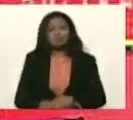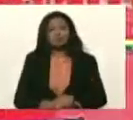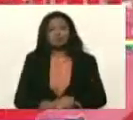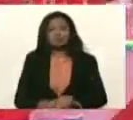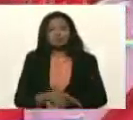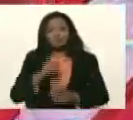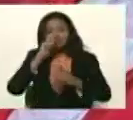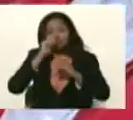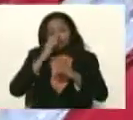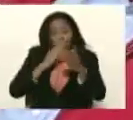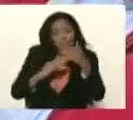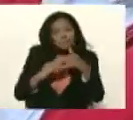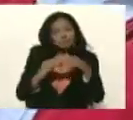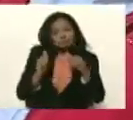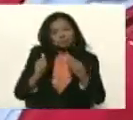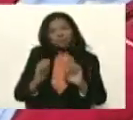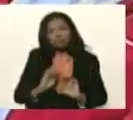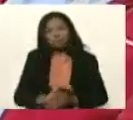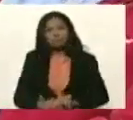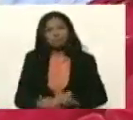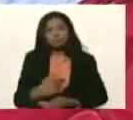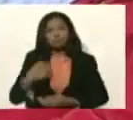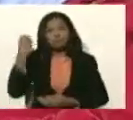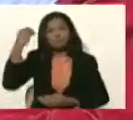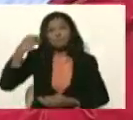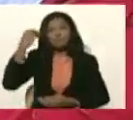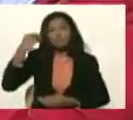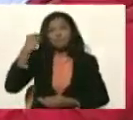humildemente, que pensar,